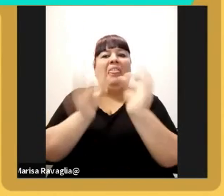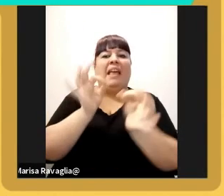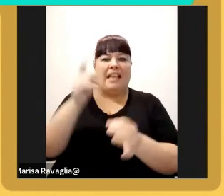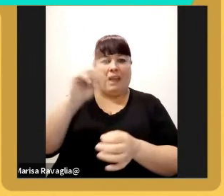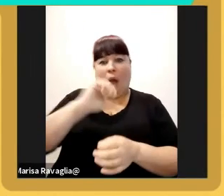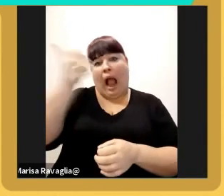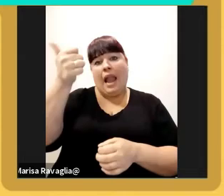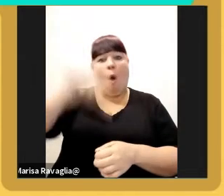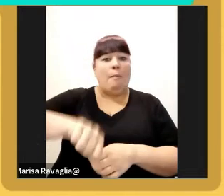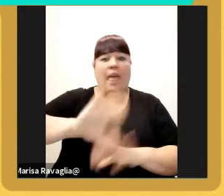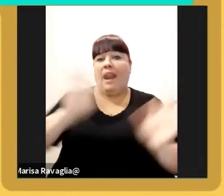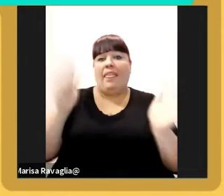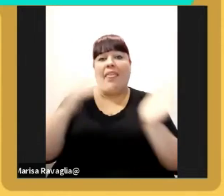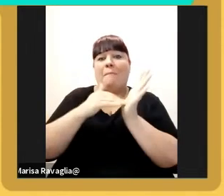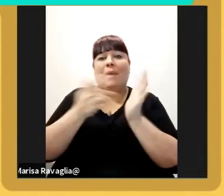perdés el negocio